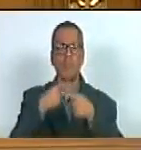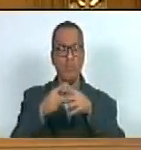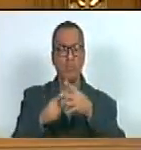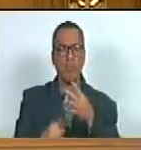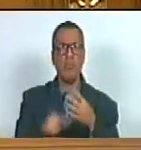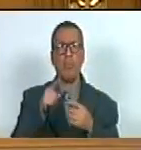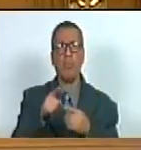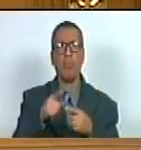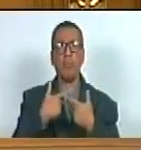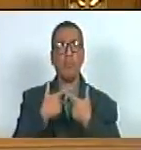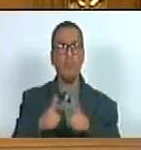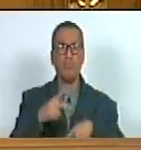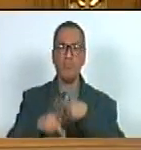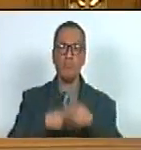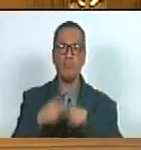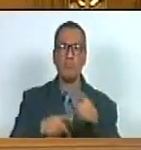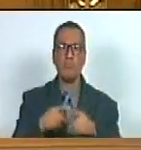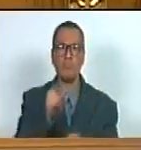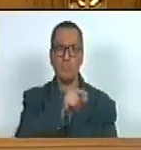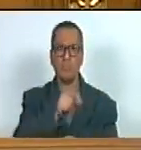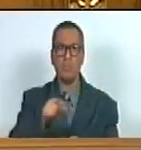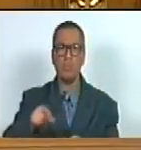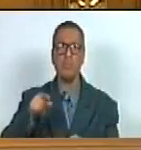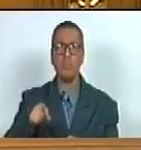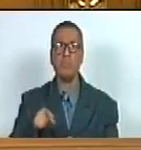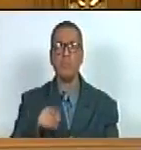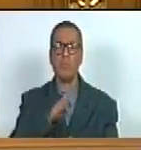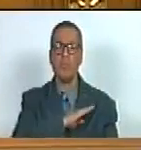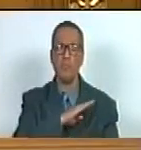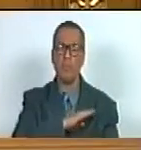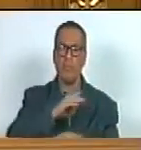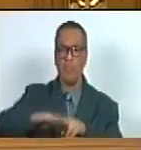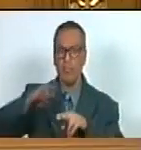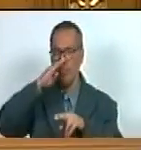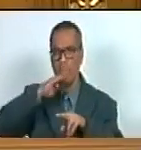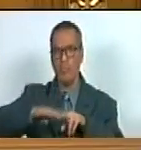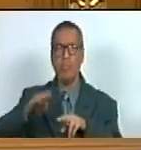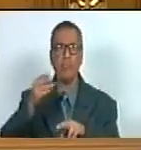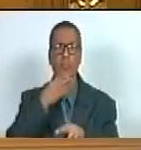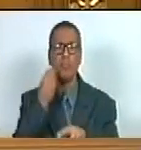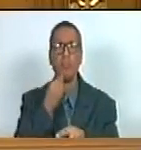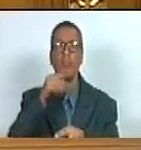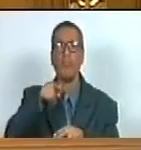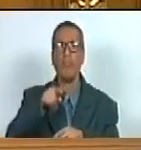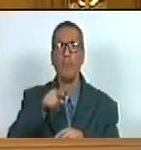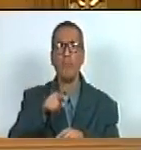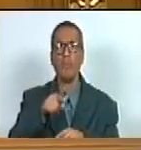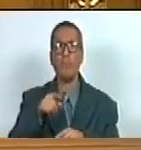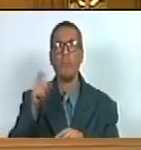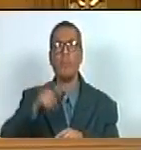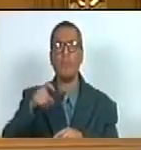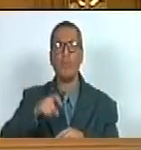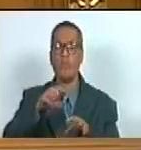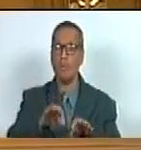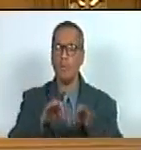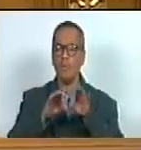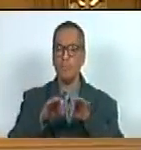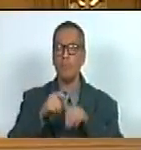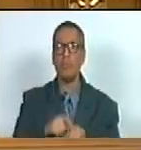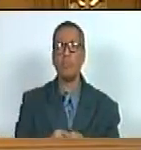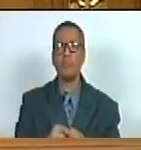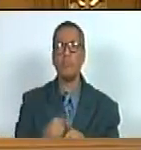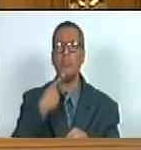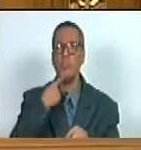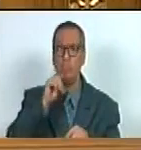cosas el libre desarrollo de la personalidad y el derecho de los niños niñas y adolescentes con necesidades especiales asimismo